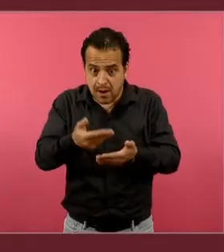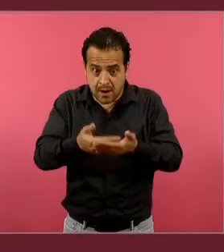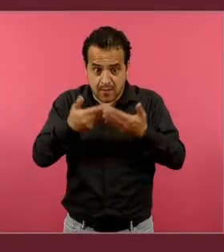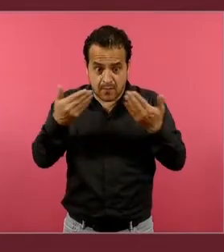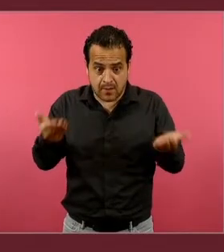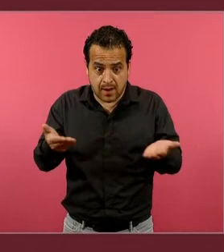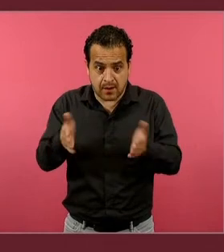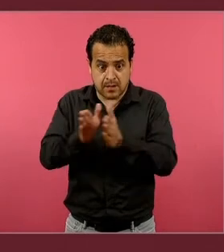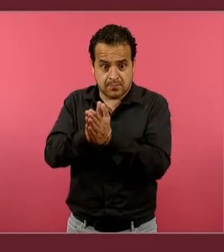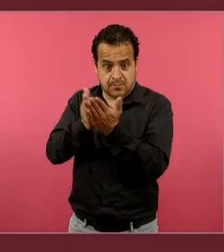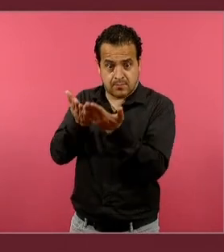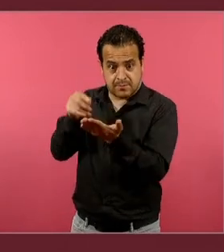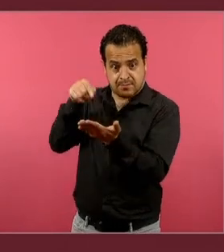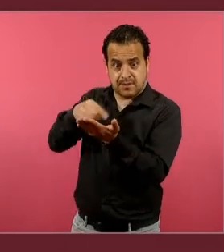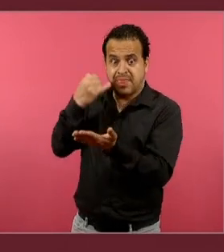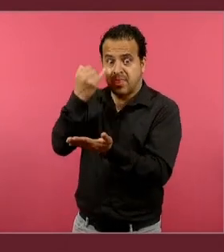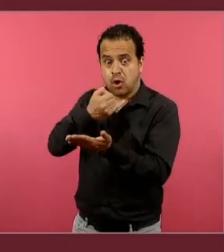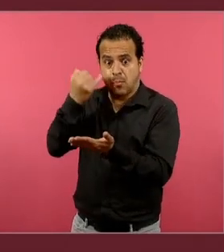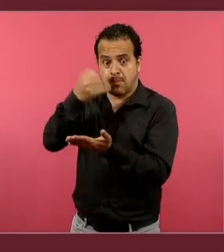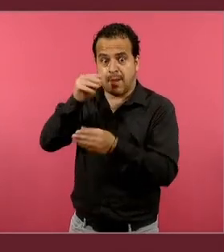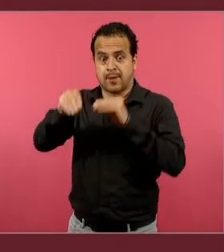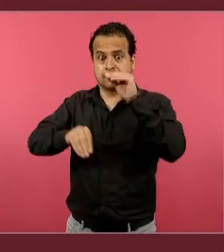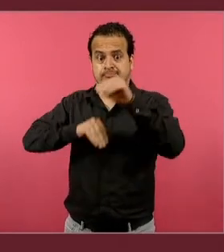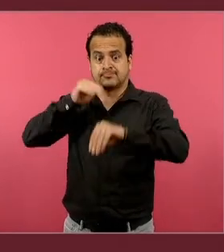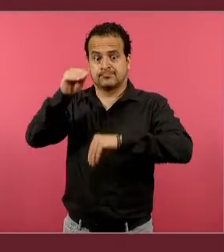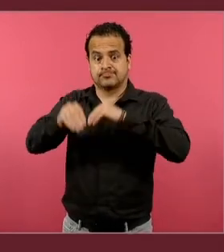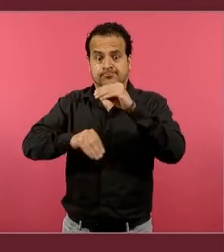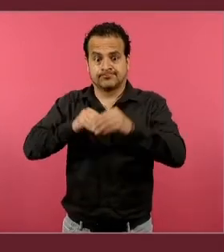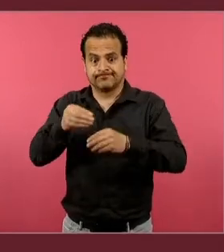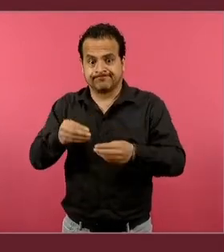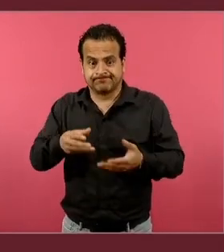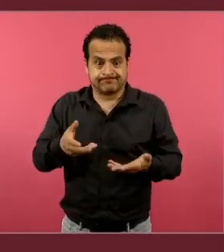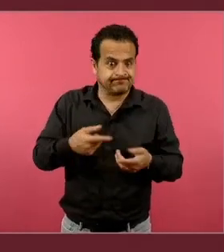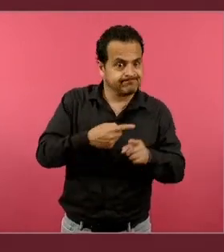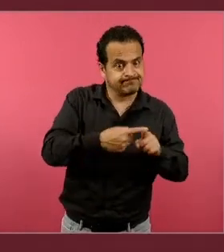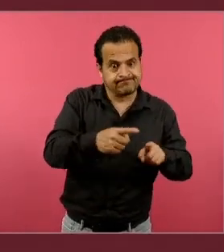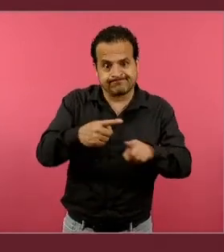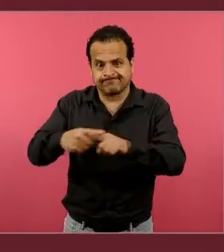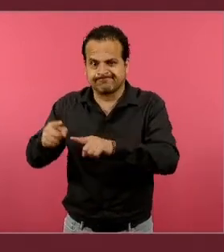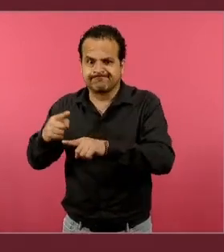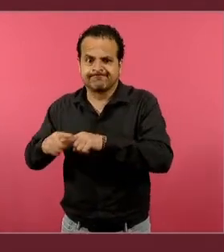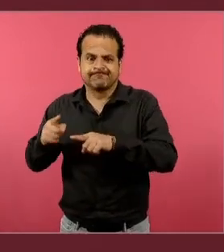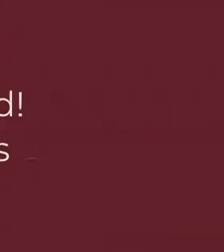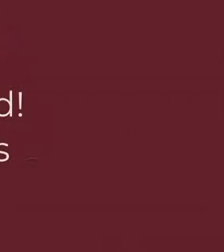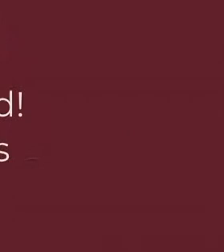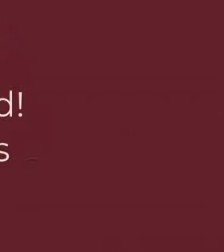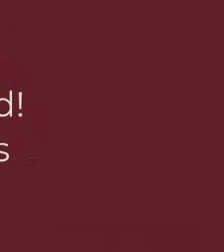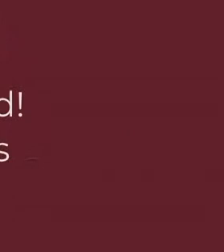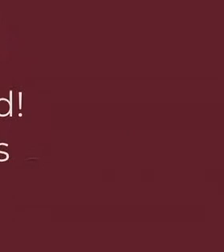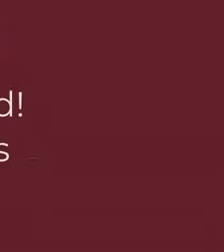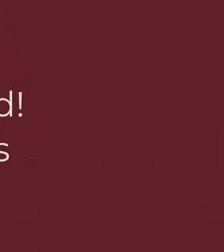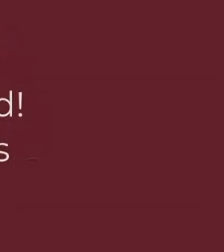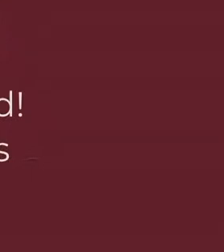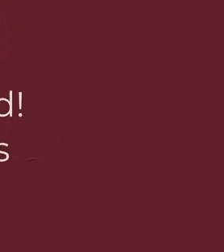titulado Valora la diversidad por el respeto a las diferencias. Siguiente, por favor.